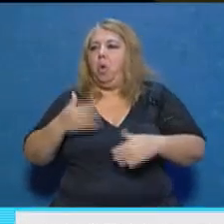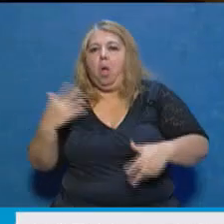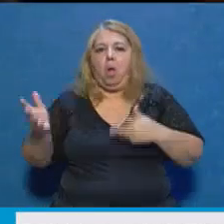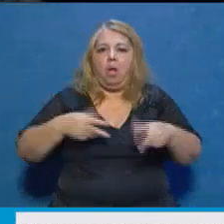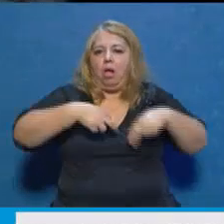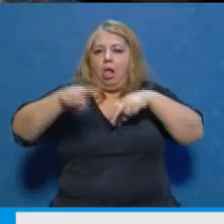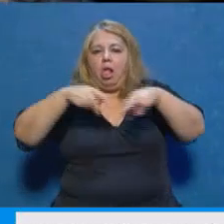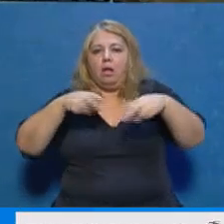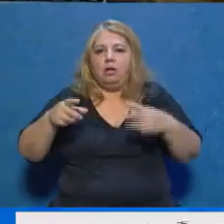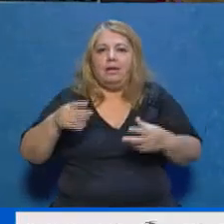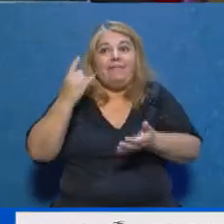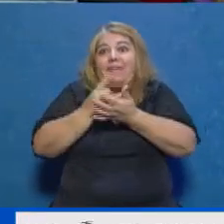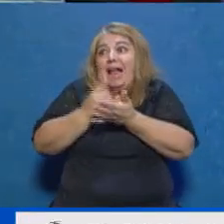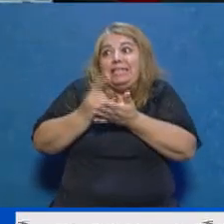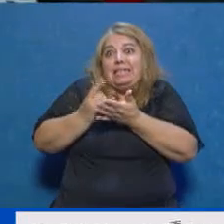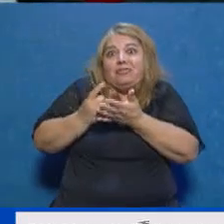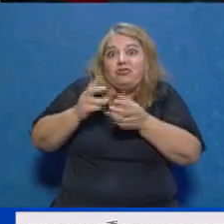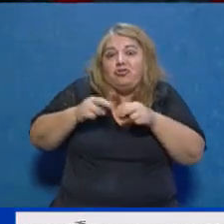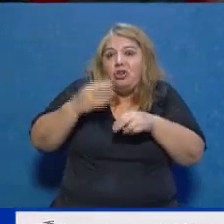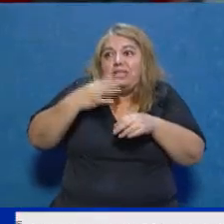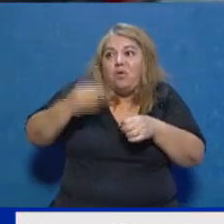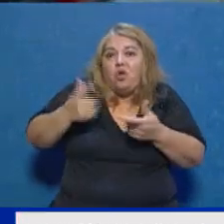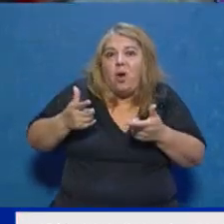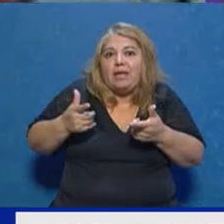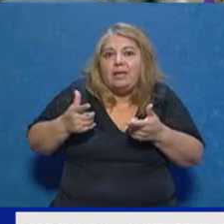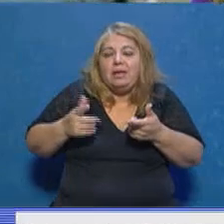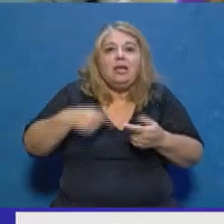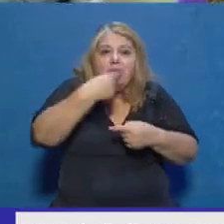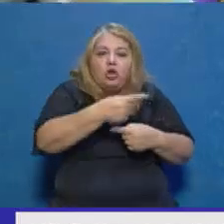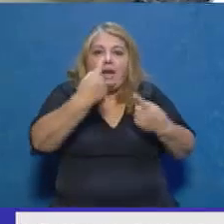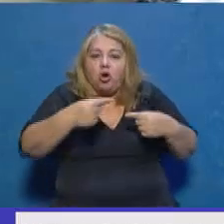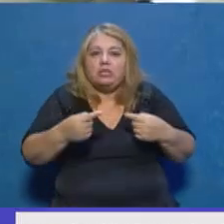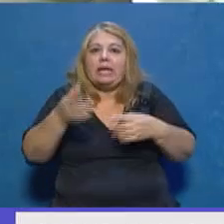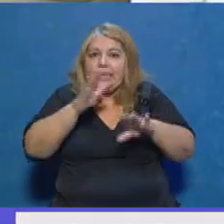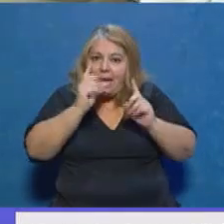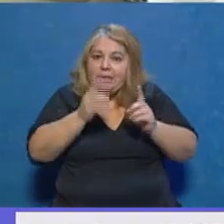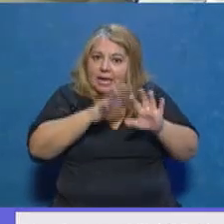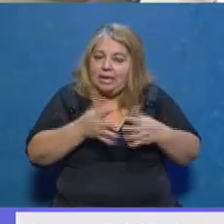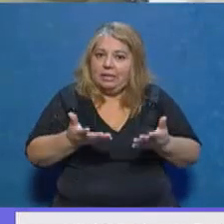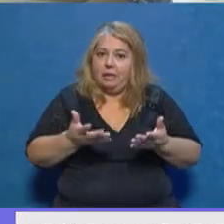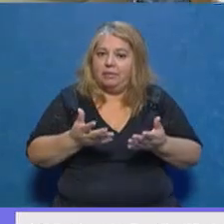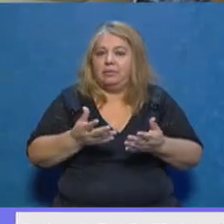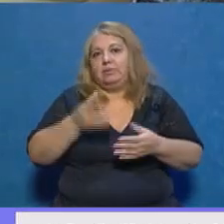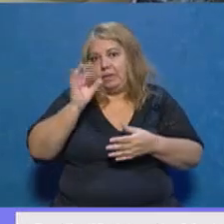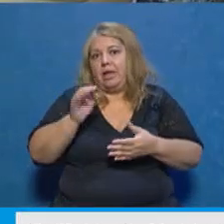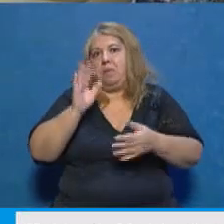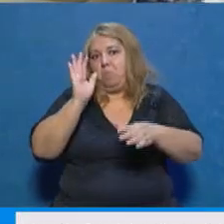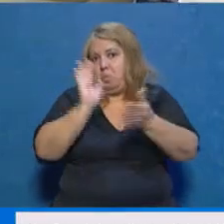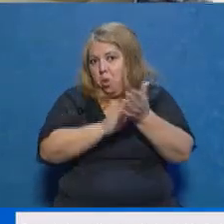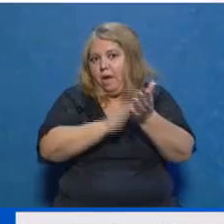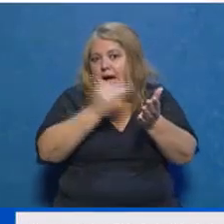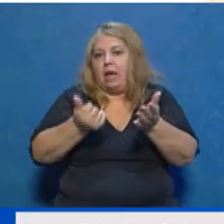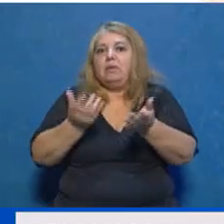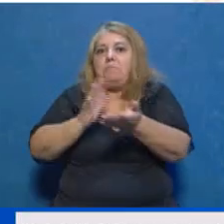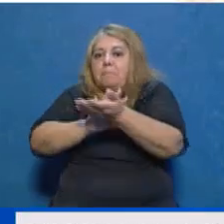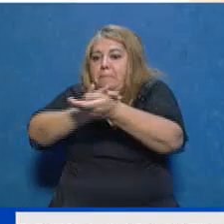seguro y deja de hacer las otras medidas que sí sabemos que son realmente eficientes y que hay evidencia de que es así, como es